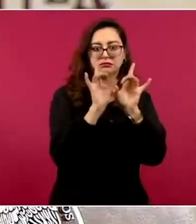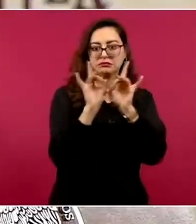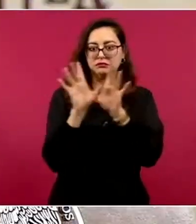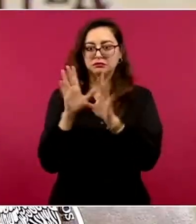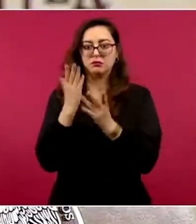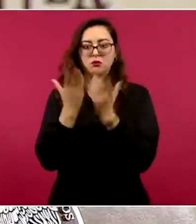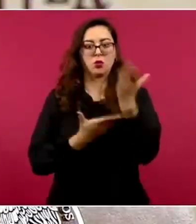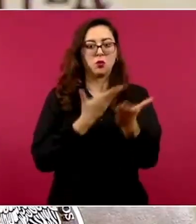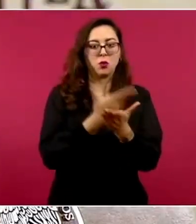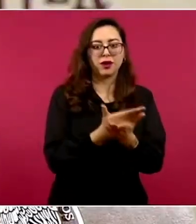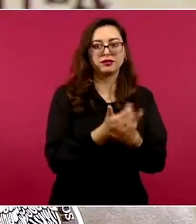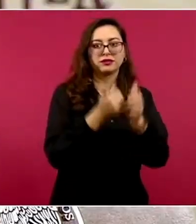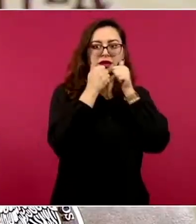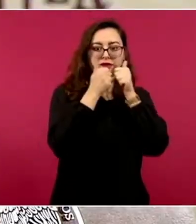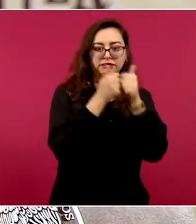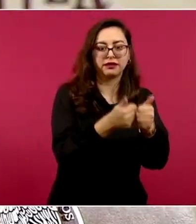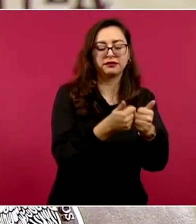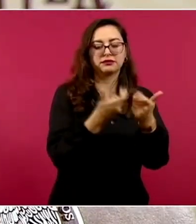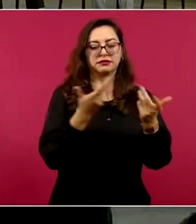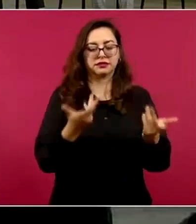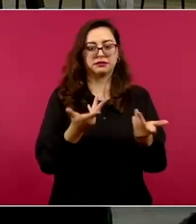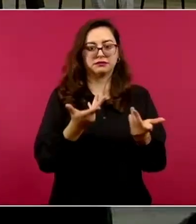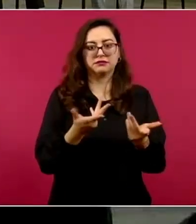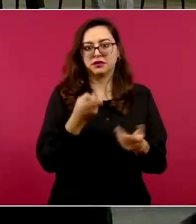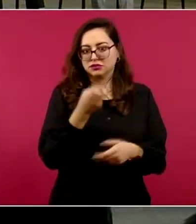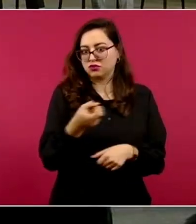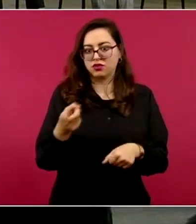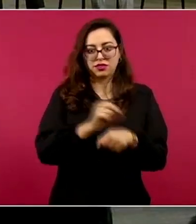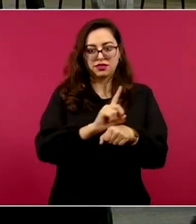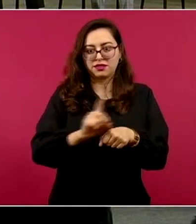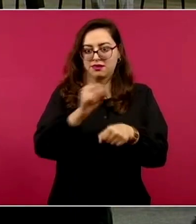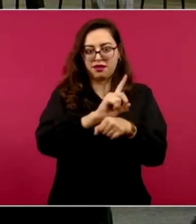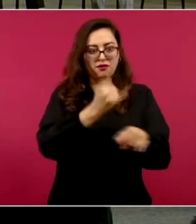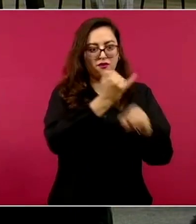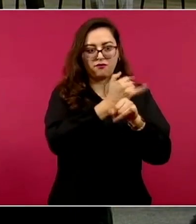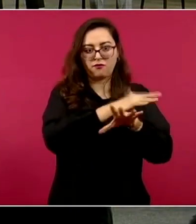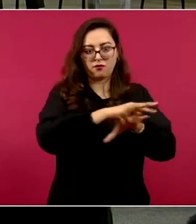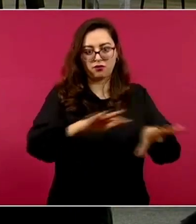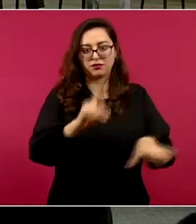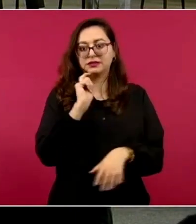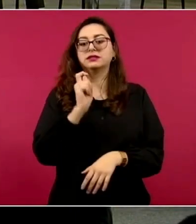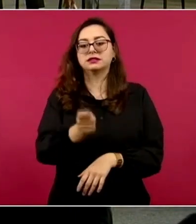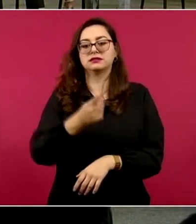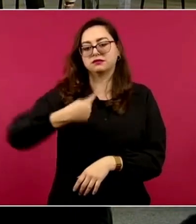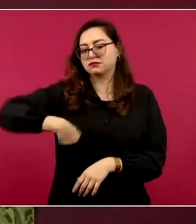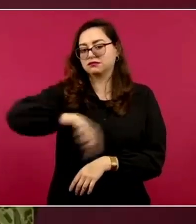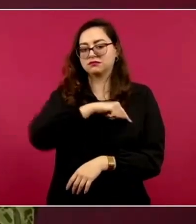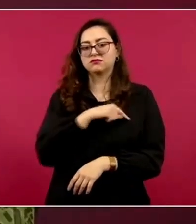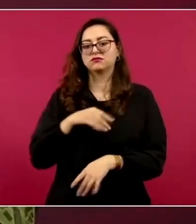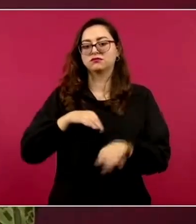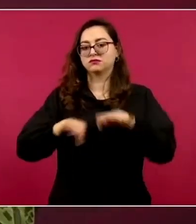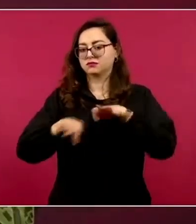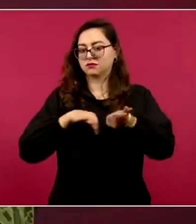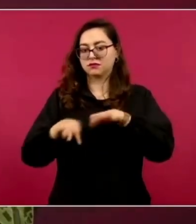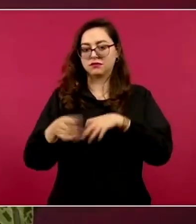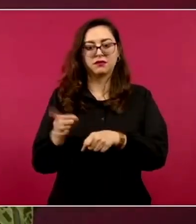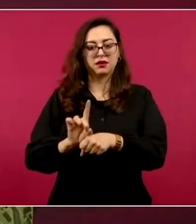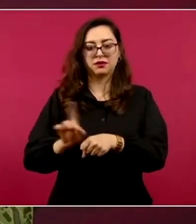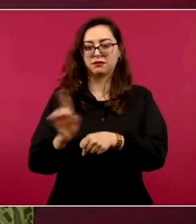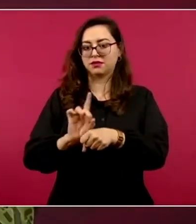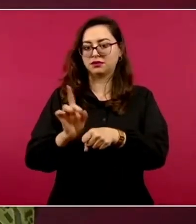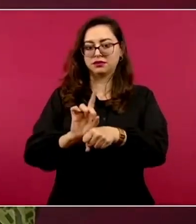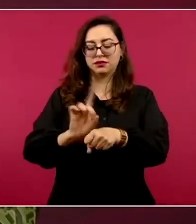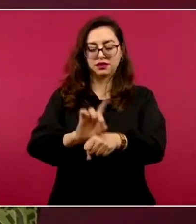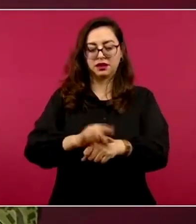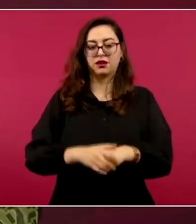de cómo tendríamos que estarlo atendiendo. Es una atención diaria. Y también una